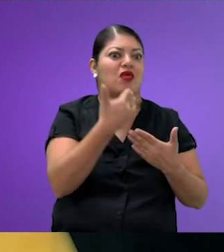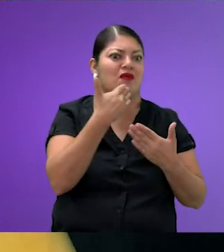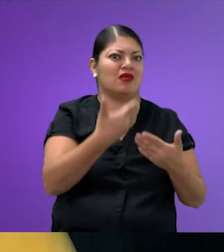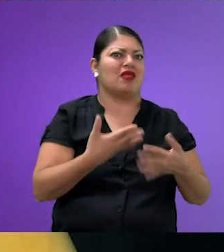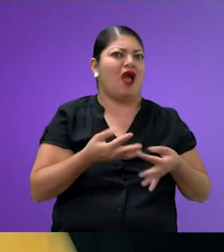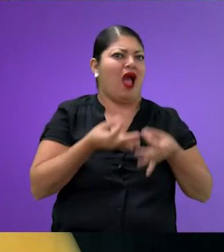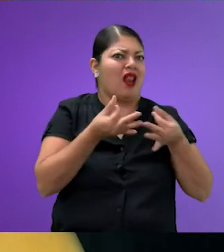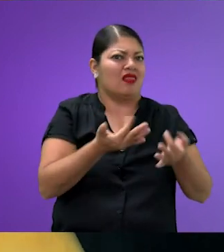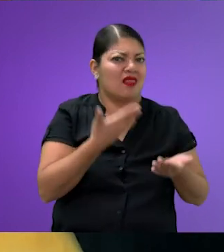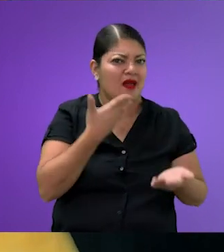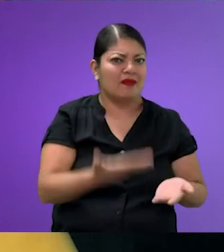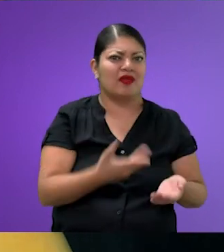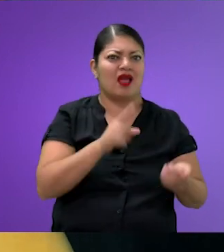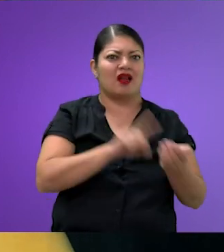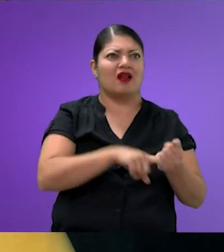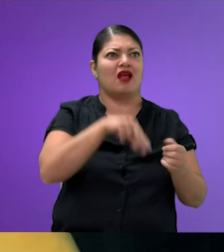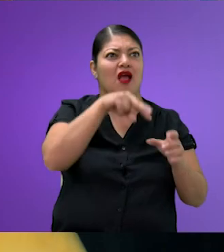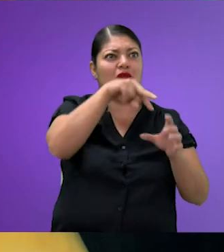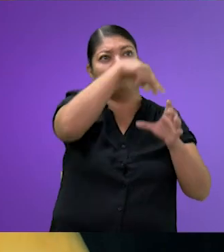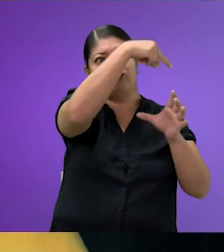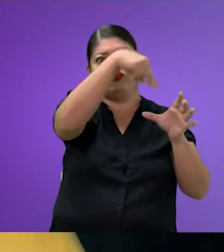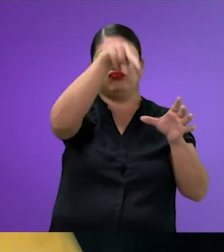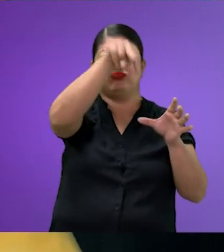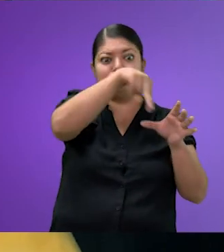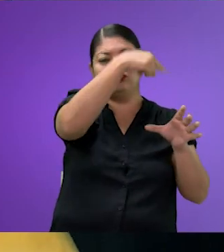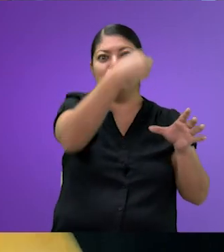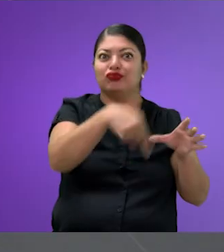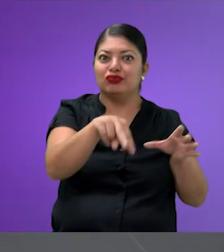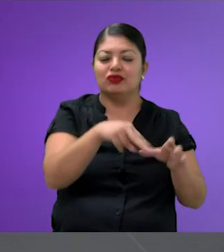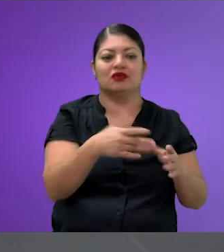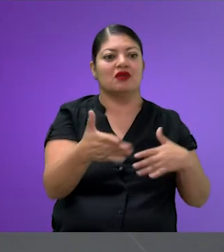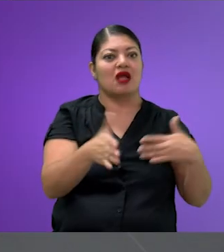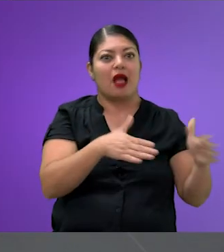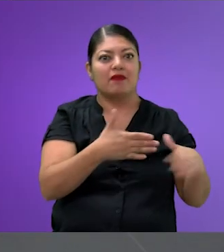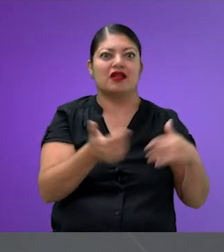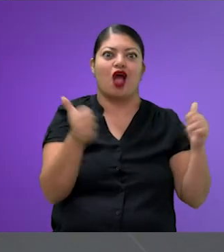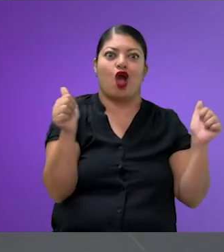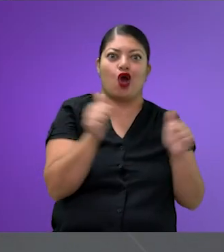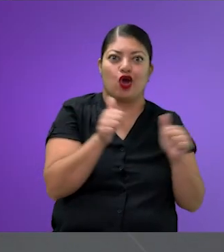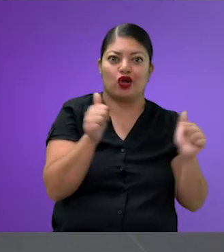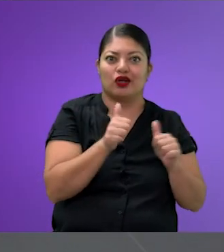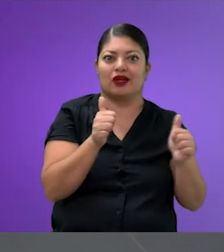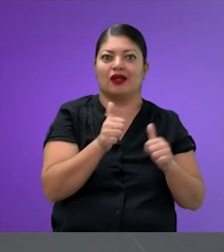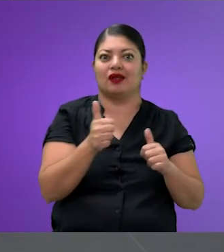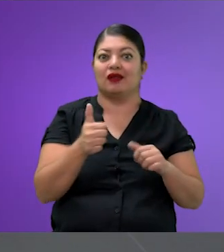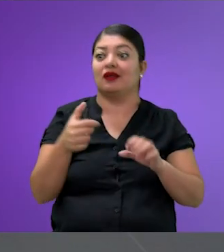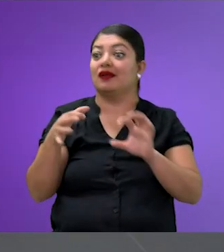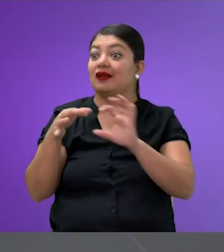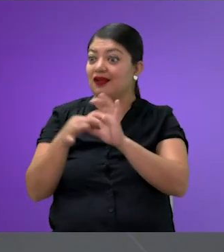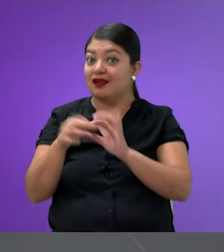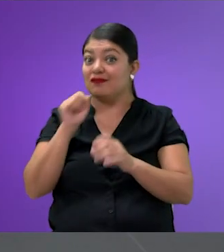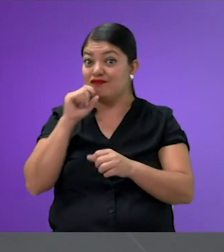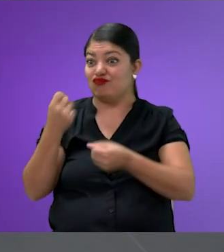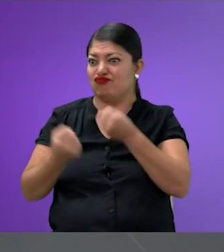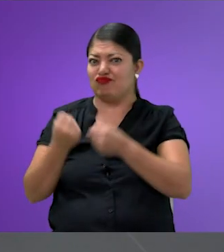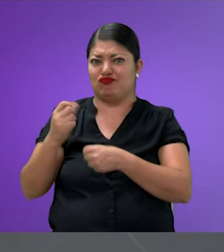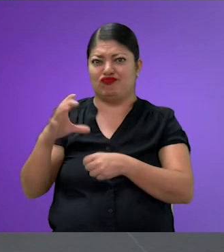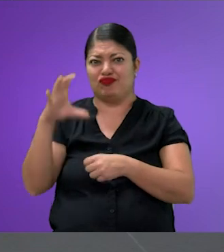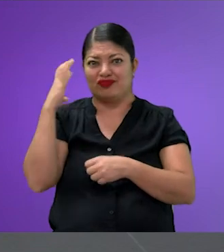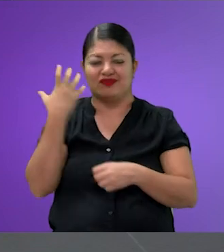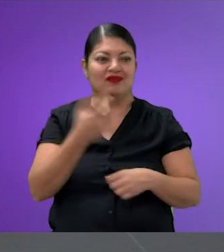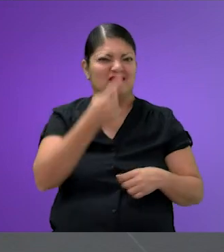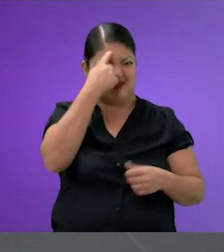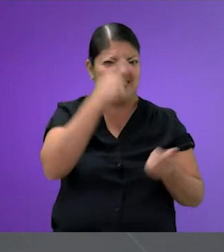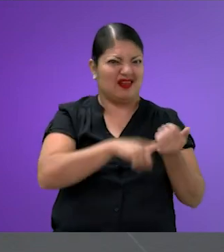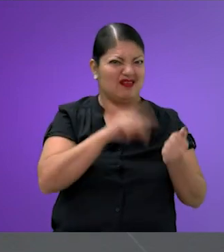A sabienta del paracaídas, salen a caminar y a correr y a hacer ejercicio. Desenpolvan el macerati. claro. Creo que lo ayuda hasta